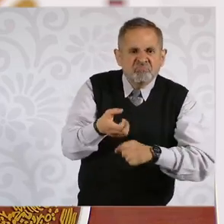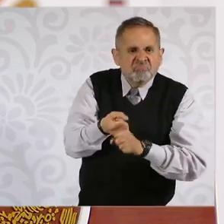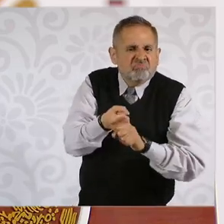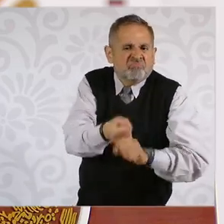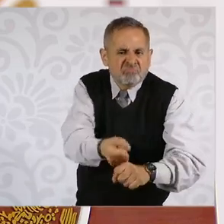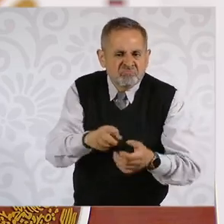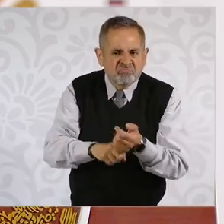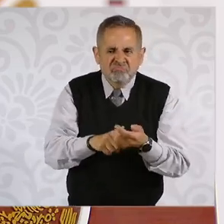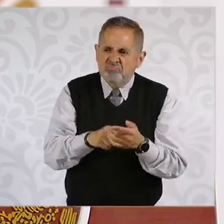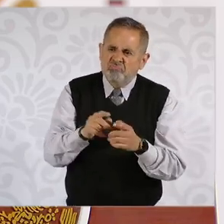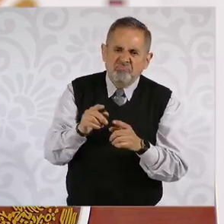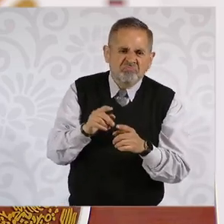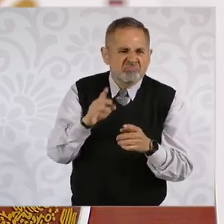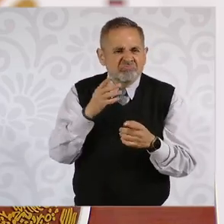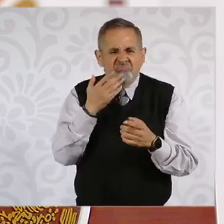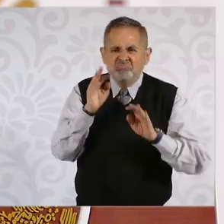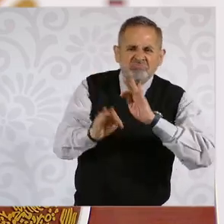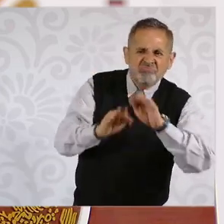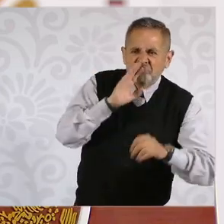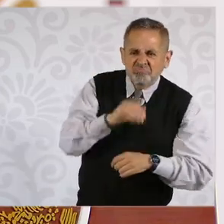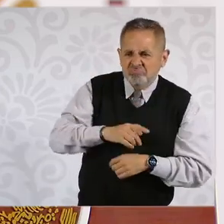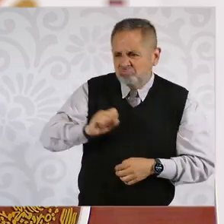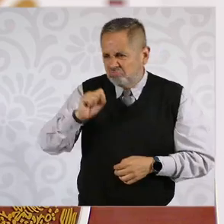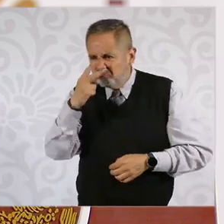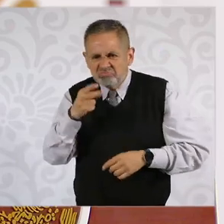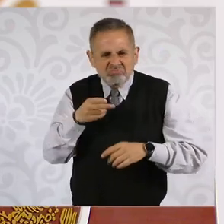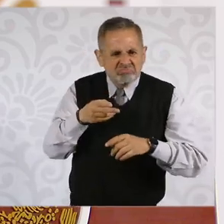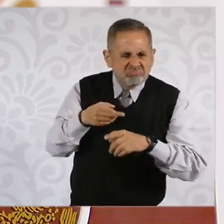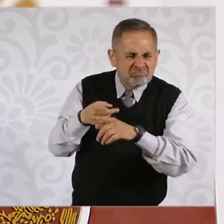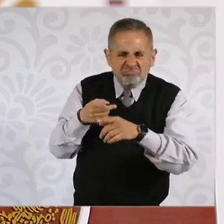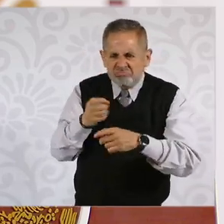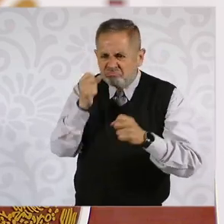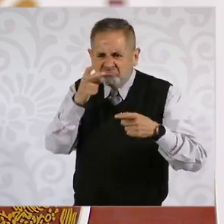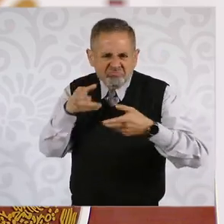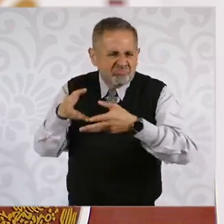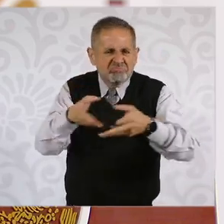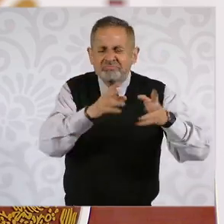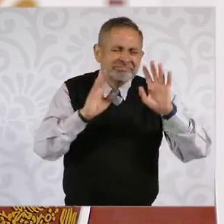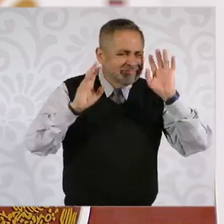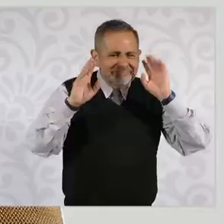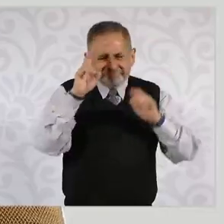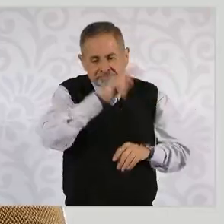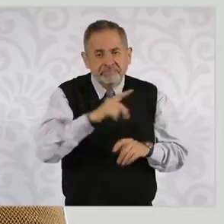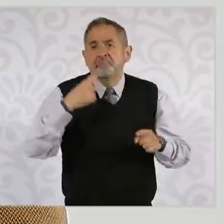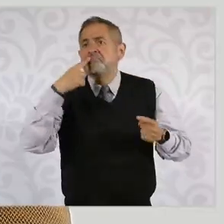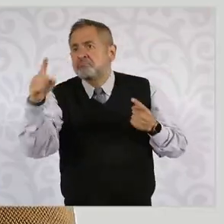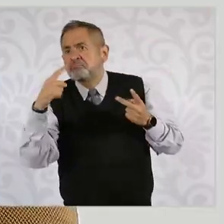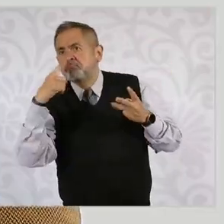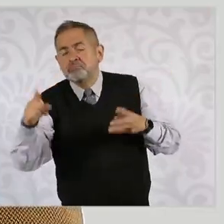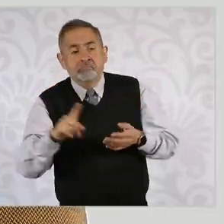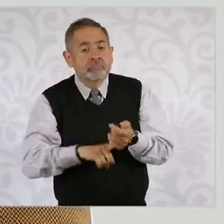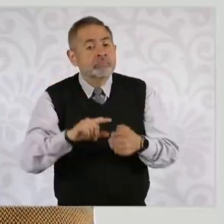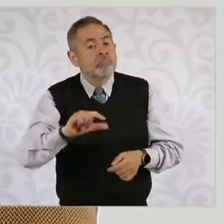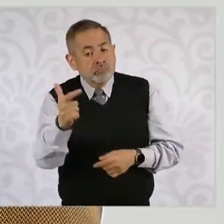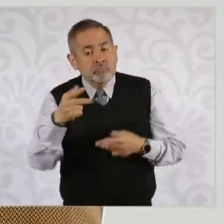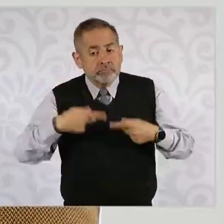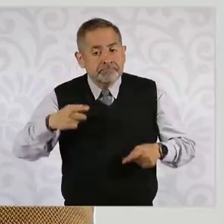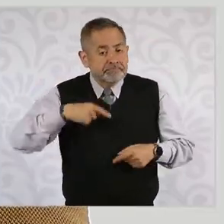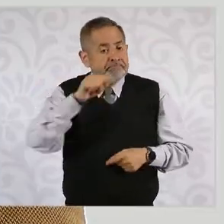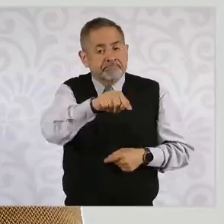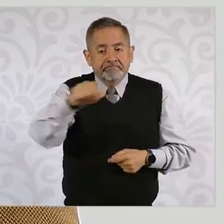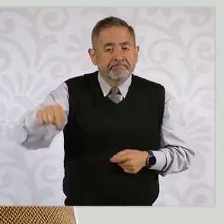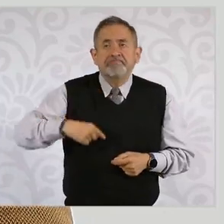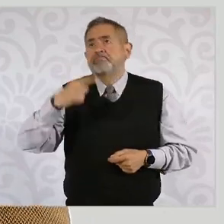de malos tratos inadecuados hacia los servidores públicos denunciantes. sea, hay una denuncia de 12 servidores públicos